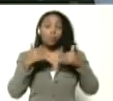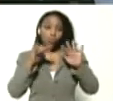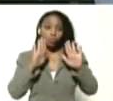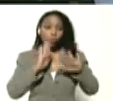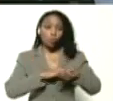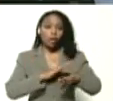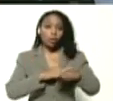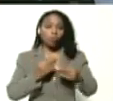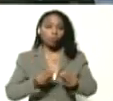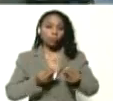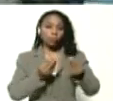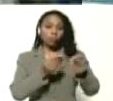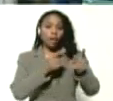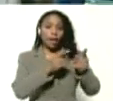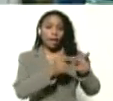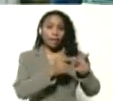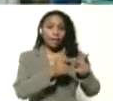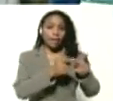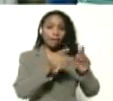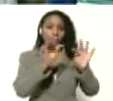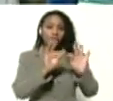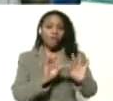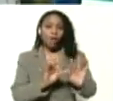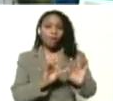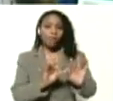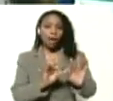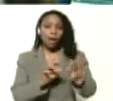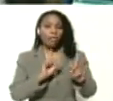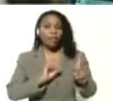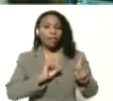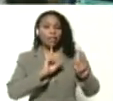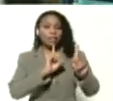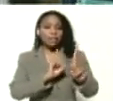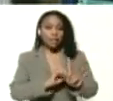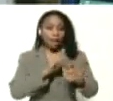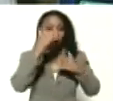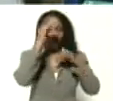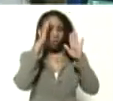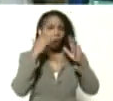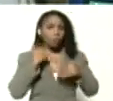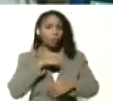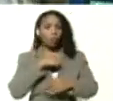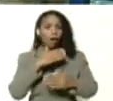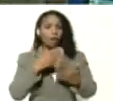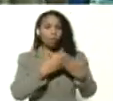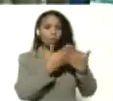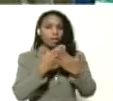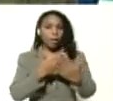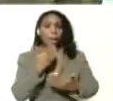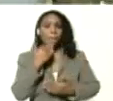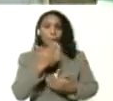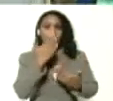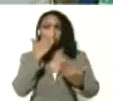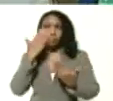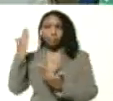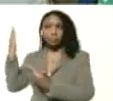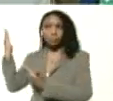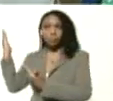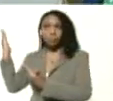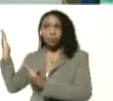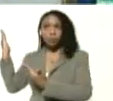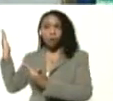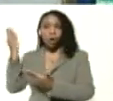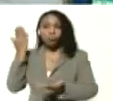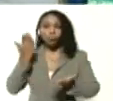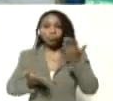brindar esa sensación de cercanía de atención a nuestros estudiantes si me lo permiten vamos a mostrar acá lo que es